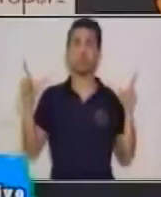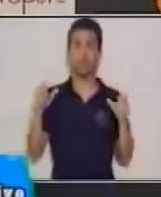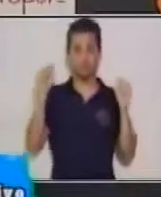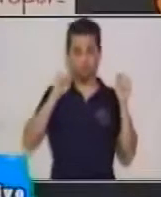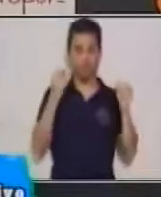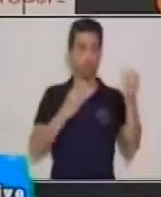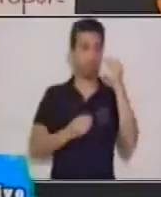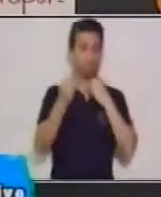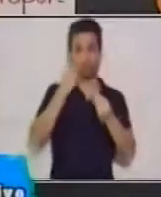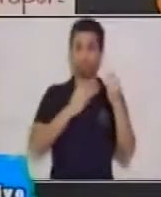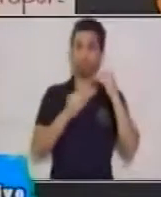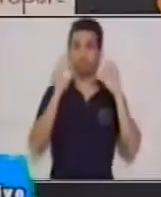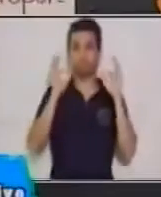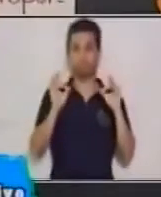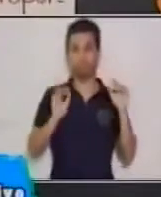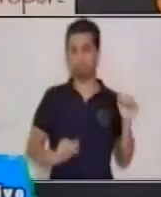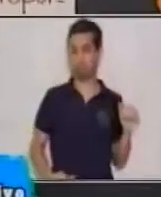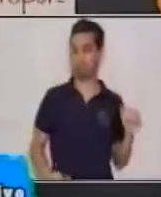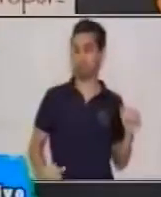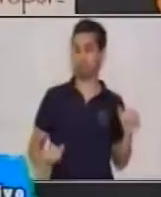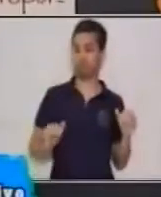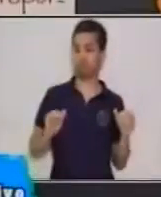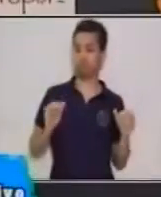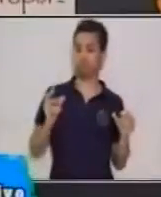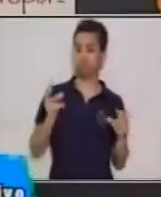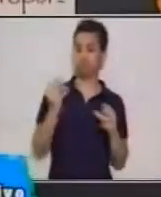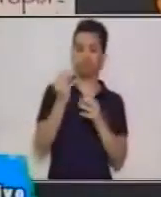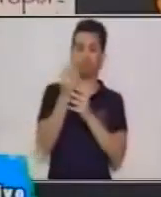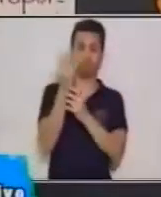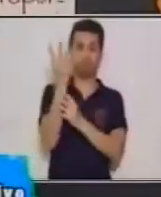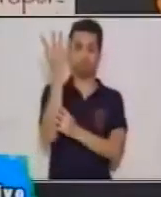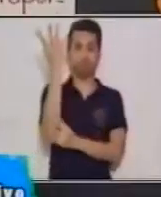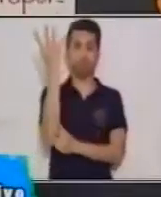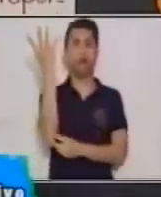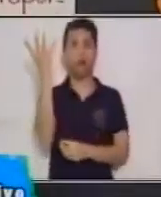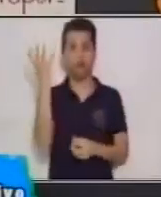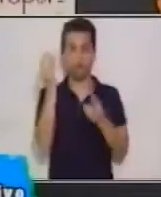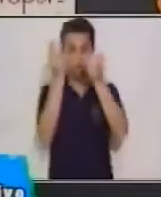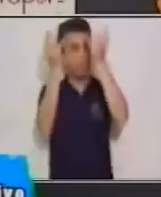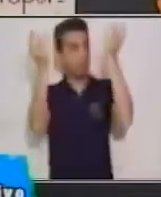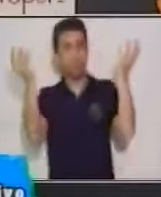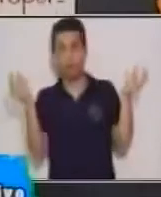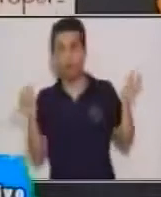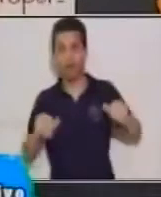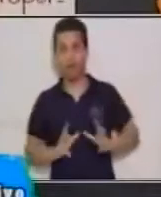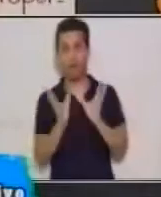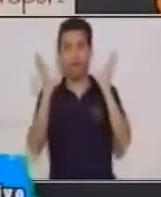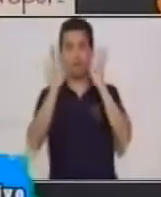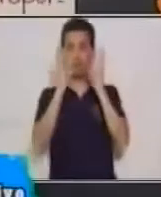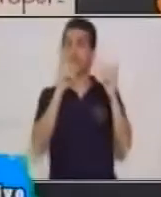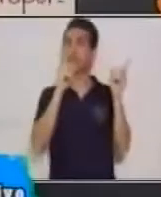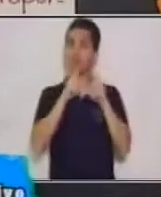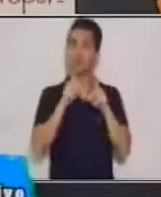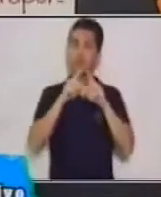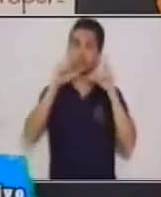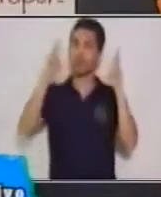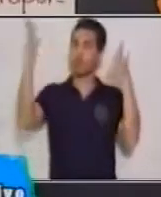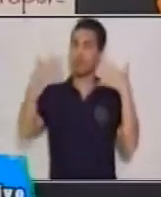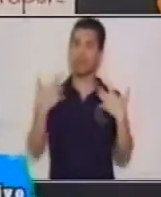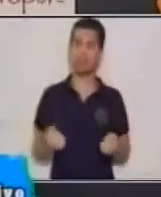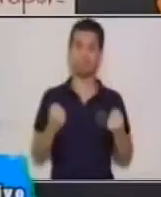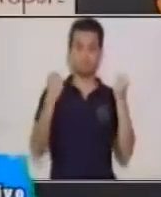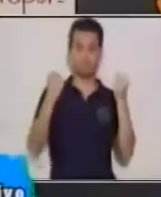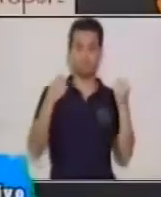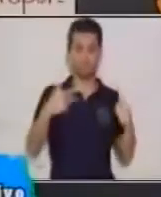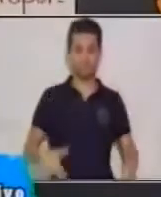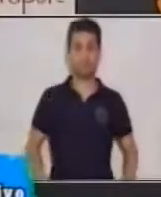alimentar y poder crecer y dar sus frutos. Y el sol crea energía también para nuestra vida. Por